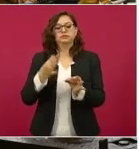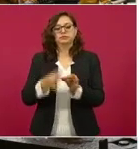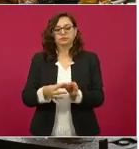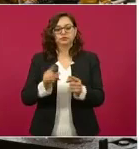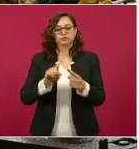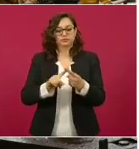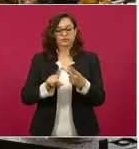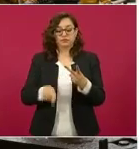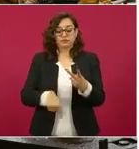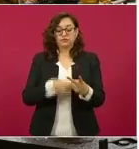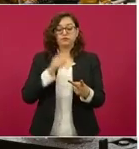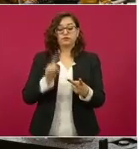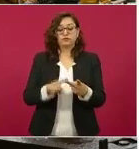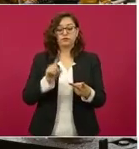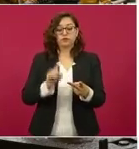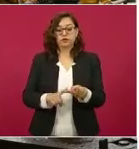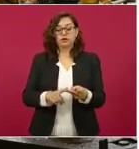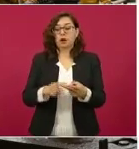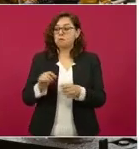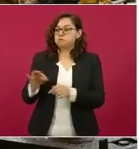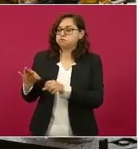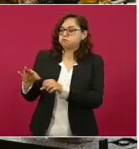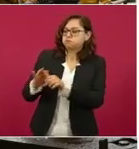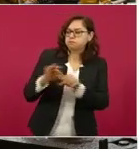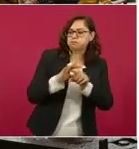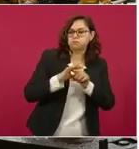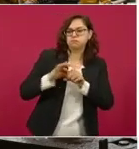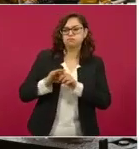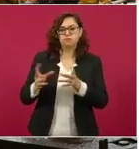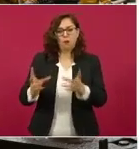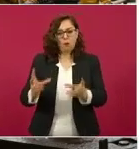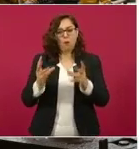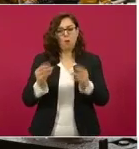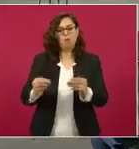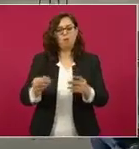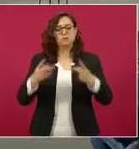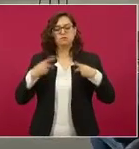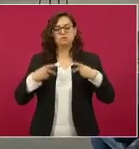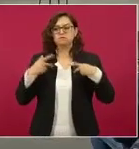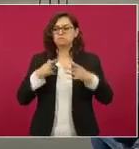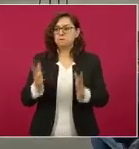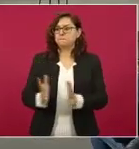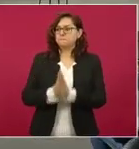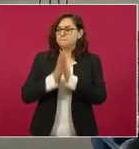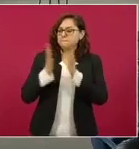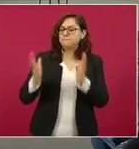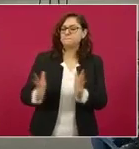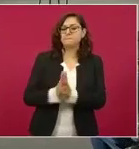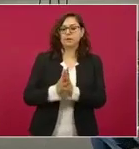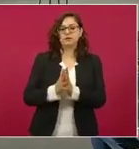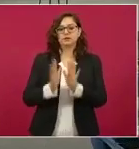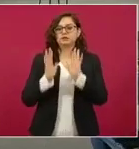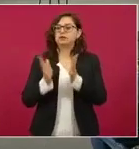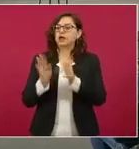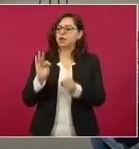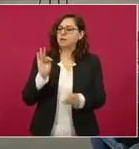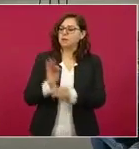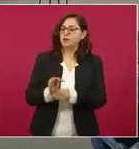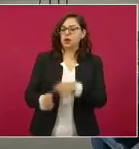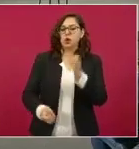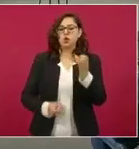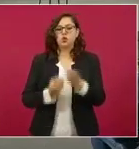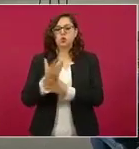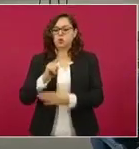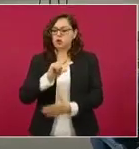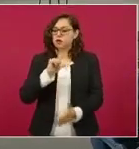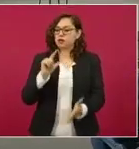grandes que se hayan realizado precisamente con esta nueva legislación. Una neutralidad por parte del